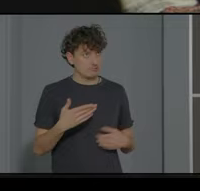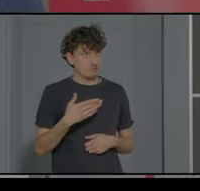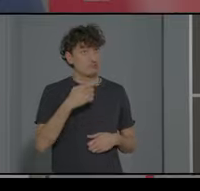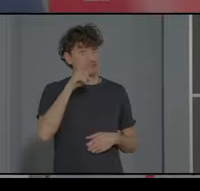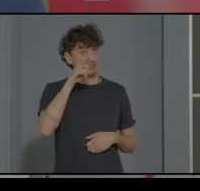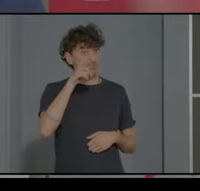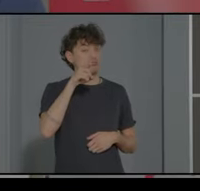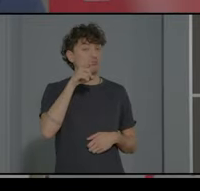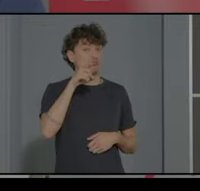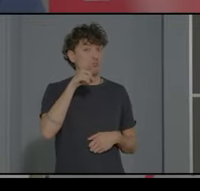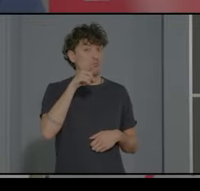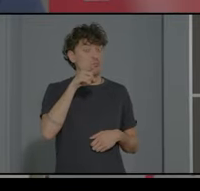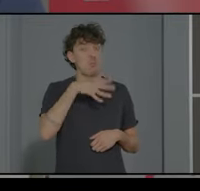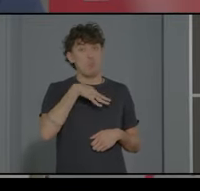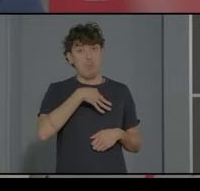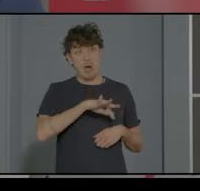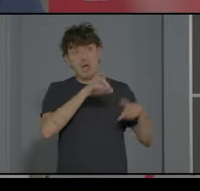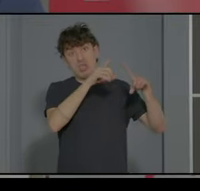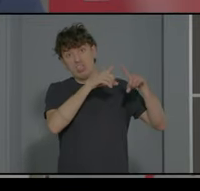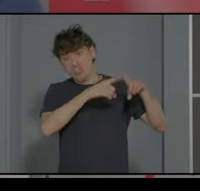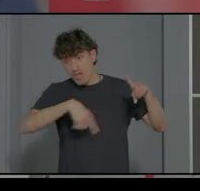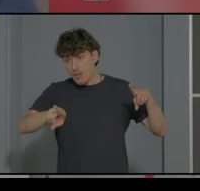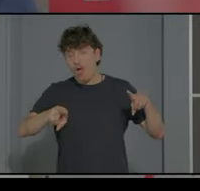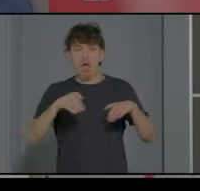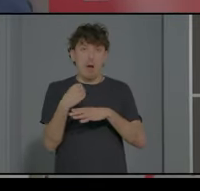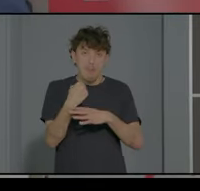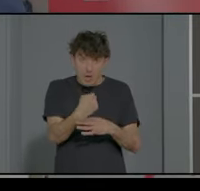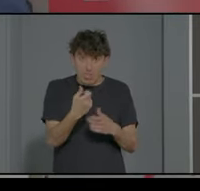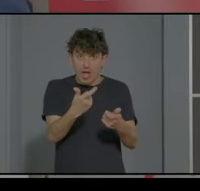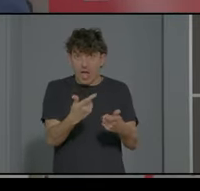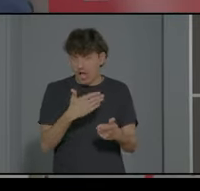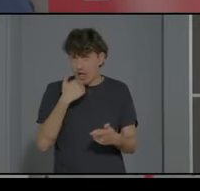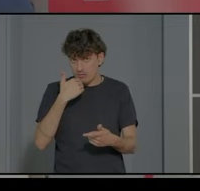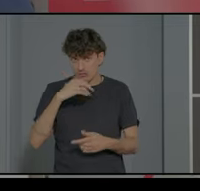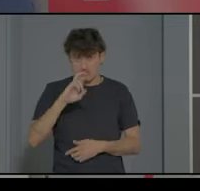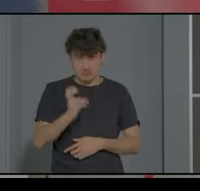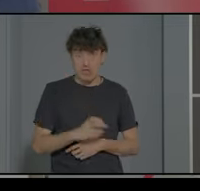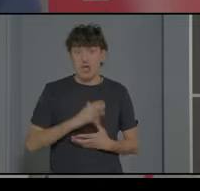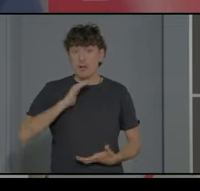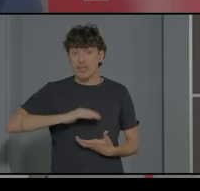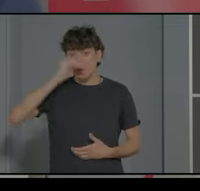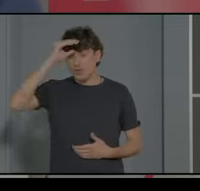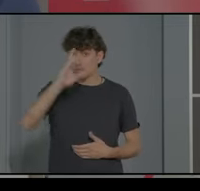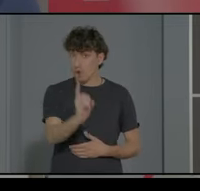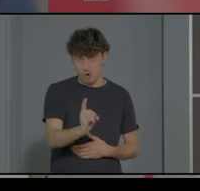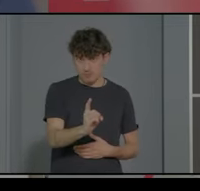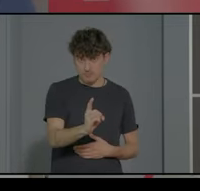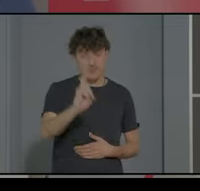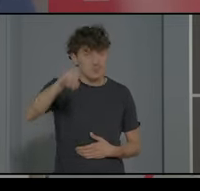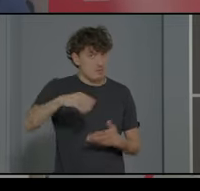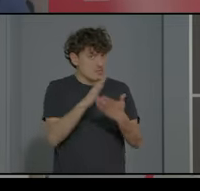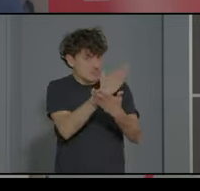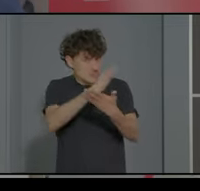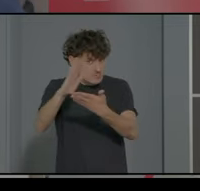la determinación de apoyos y derivaciones. No solo la capacidad cognitiva, también tenemos un sesgo y un estereotipo